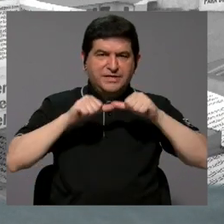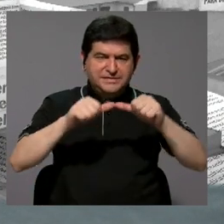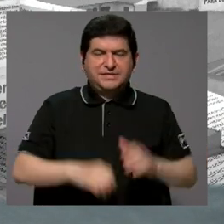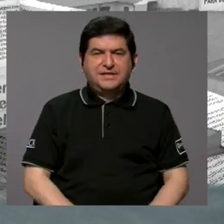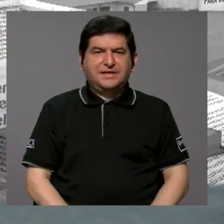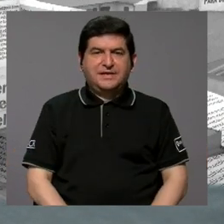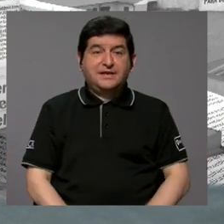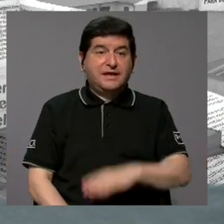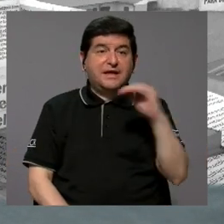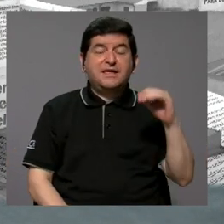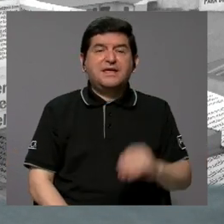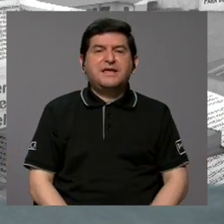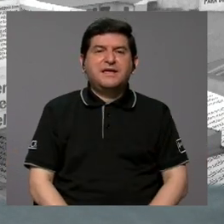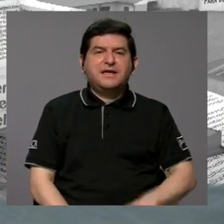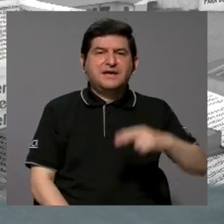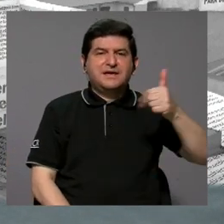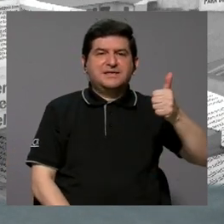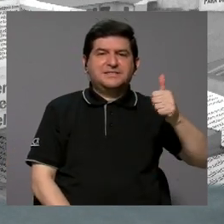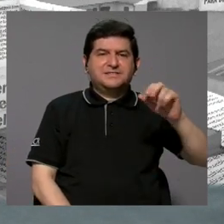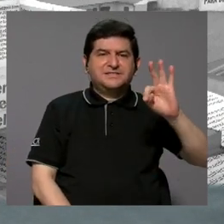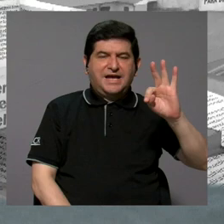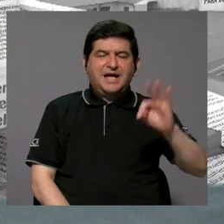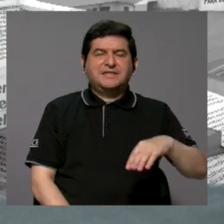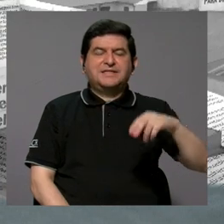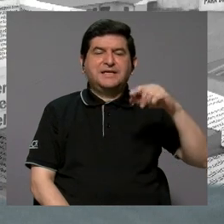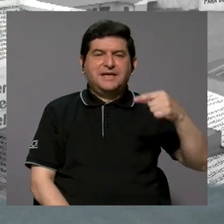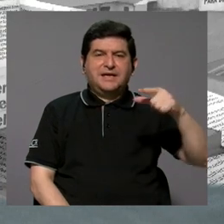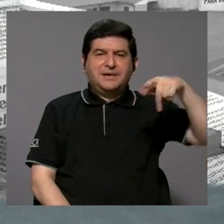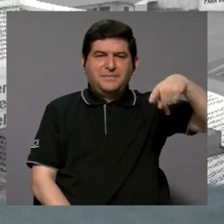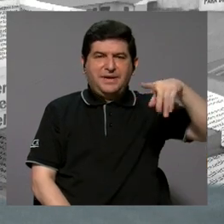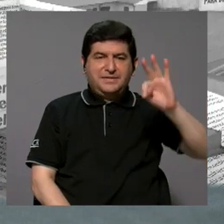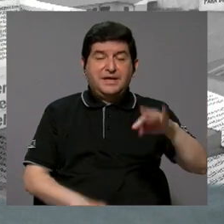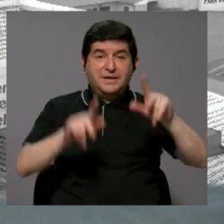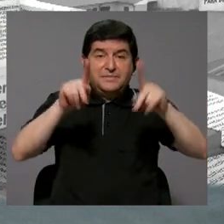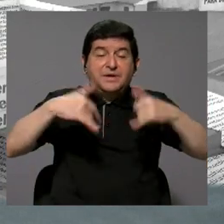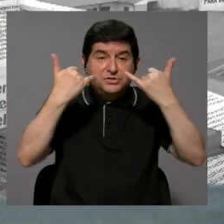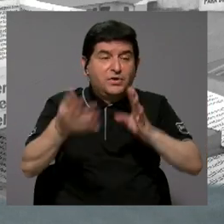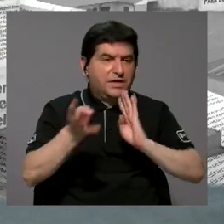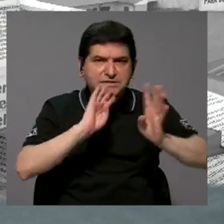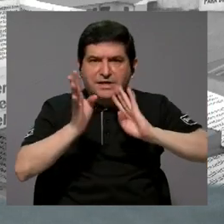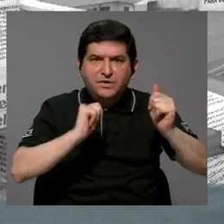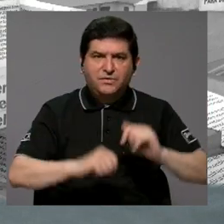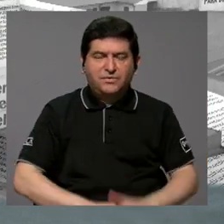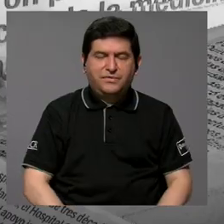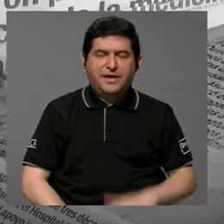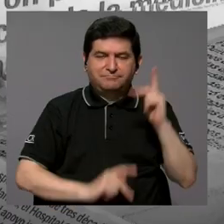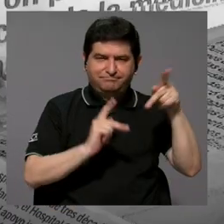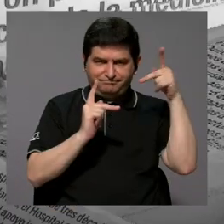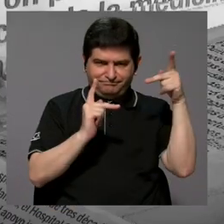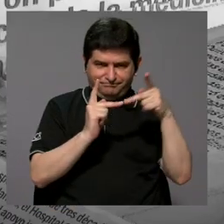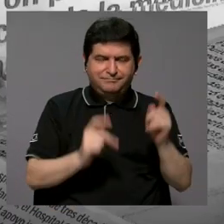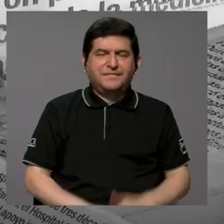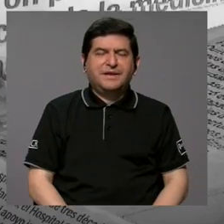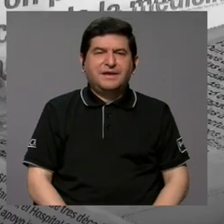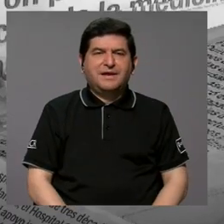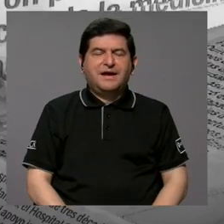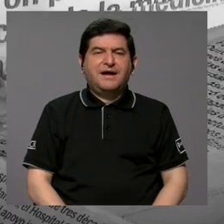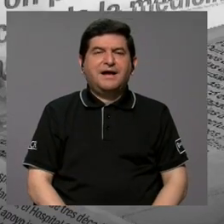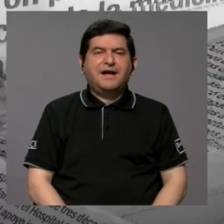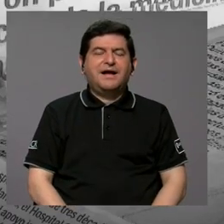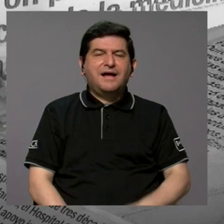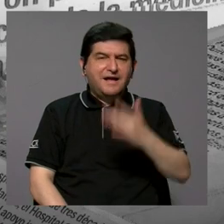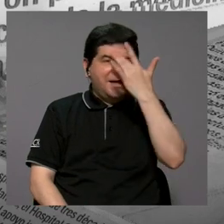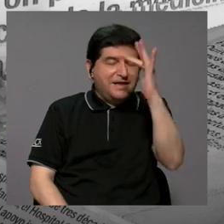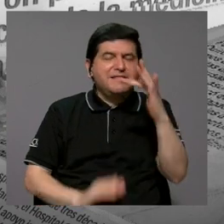demás y que es el chat GPT que hoy en día muchas personas están hablando. Perfecto, bueno, inteligencia artificial